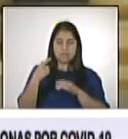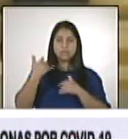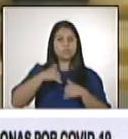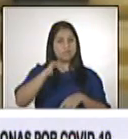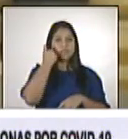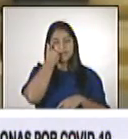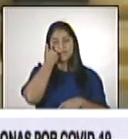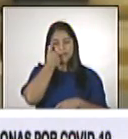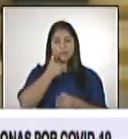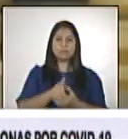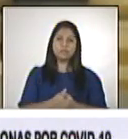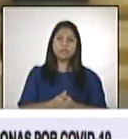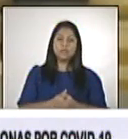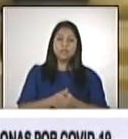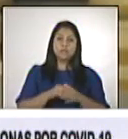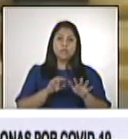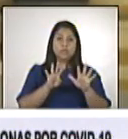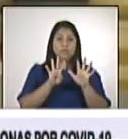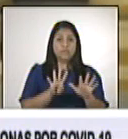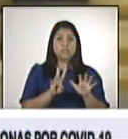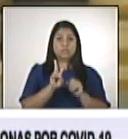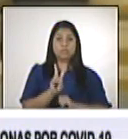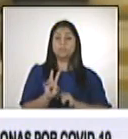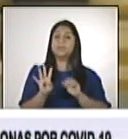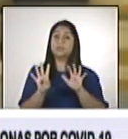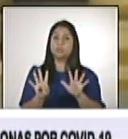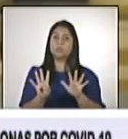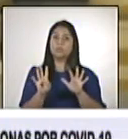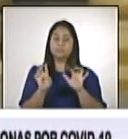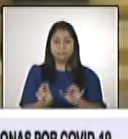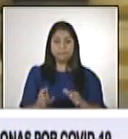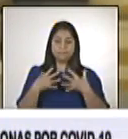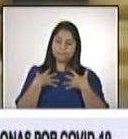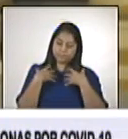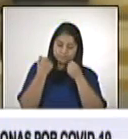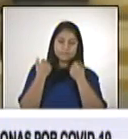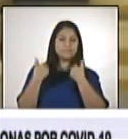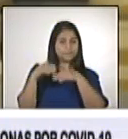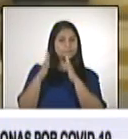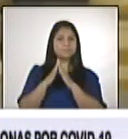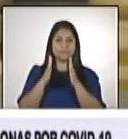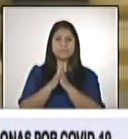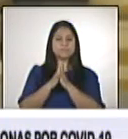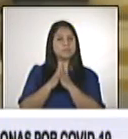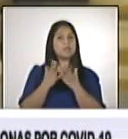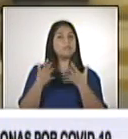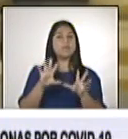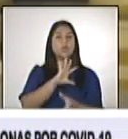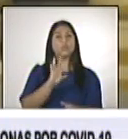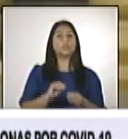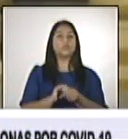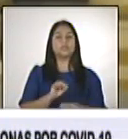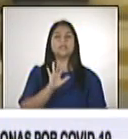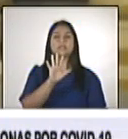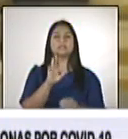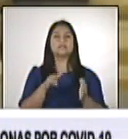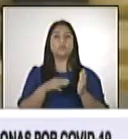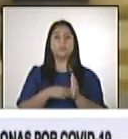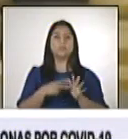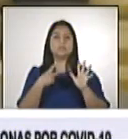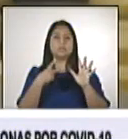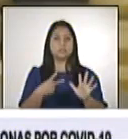país, 929 pacientes recuperados, para un total de 5 mil